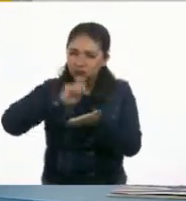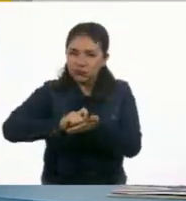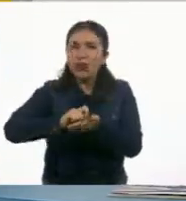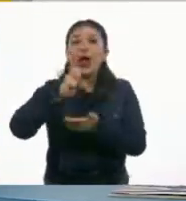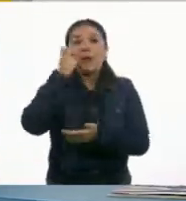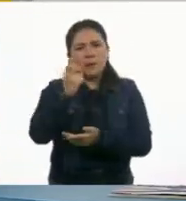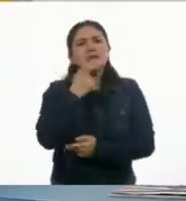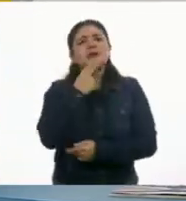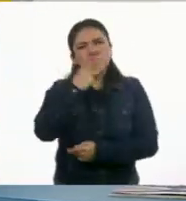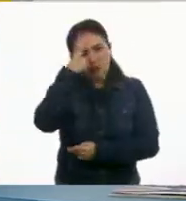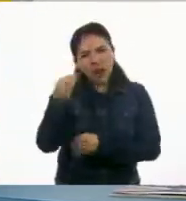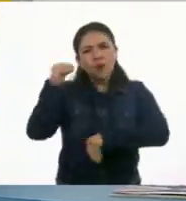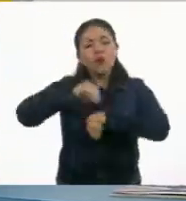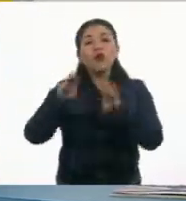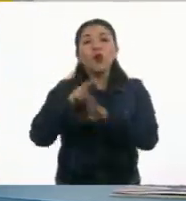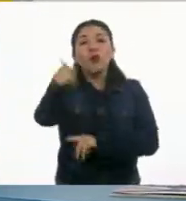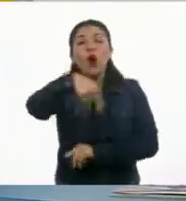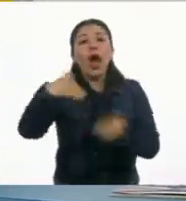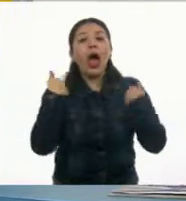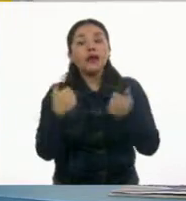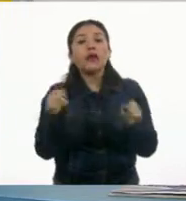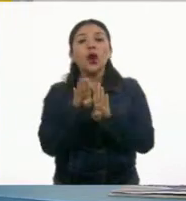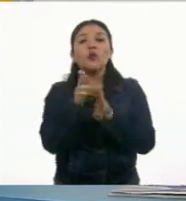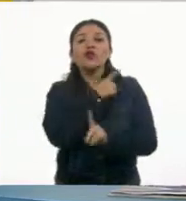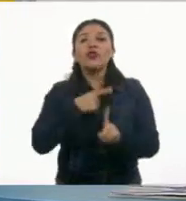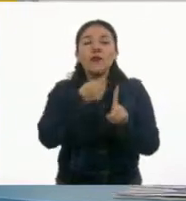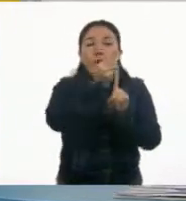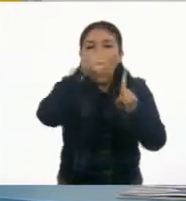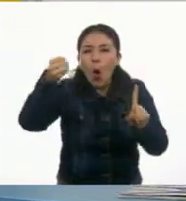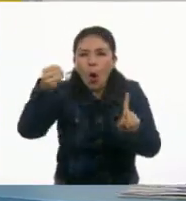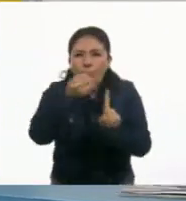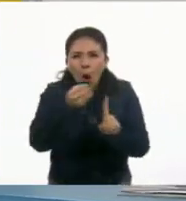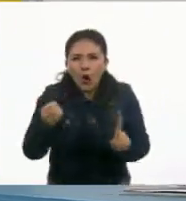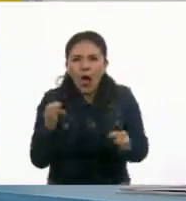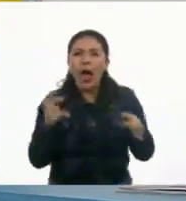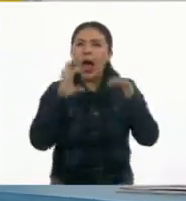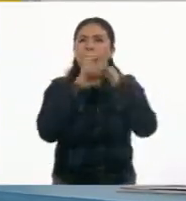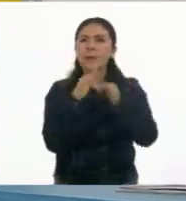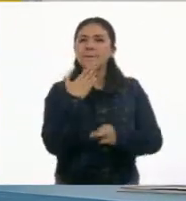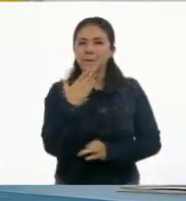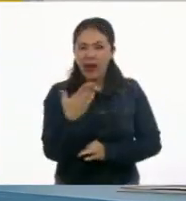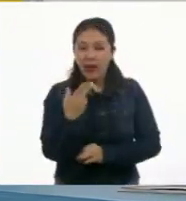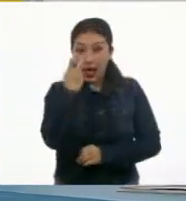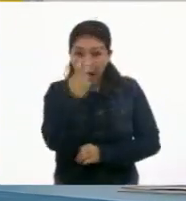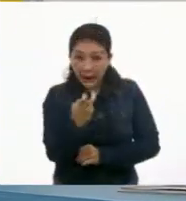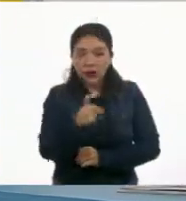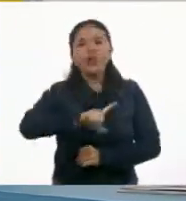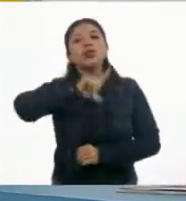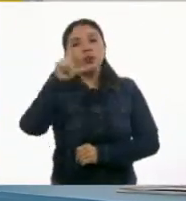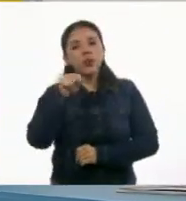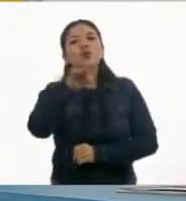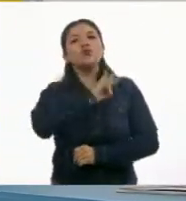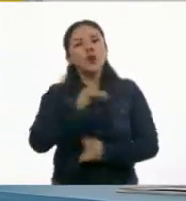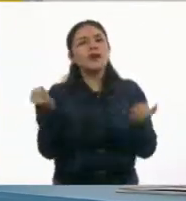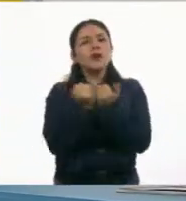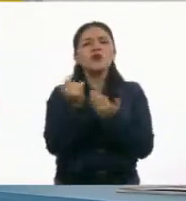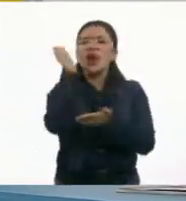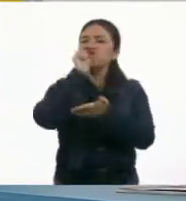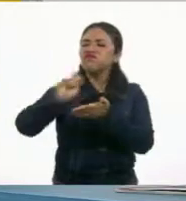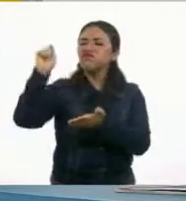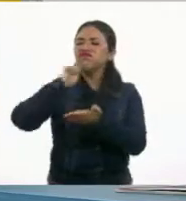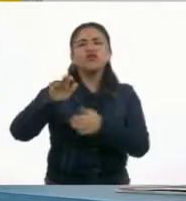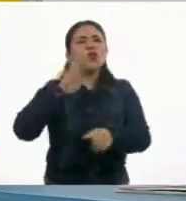repito, la coherencia y el uso de los nexos. Y después, esto ya lo vamos a poder aplicar a cualquier